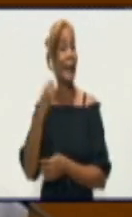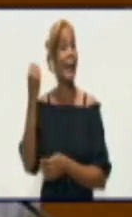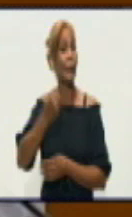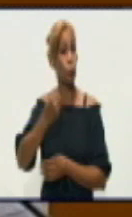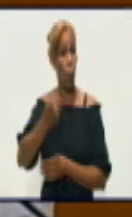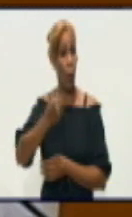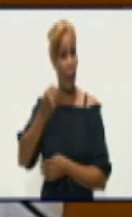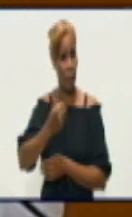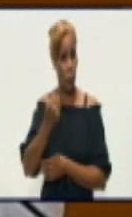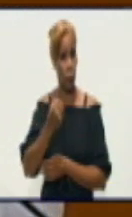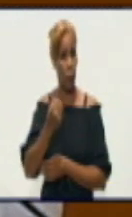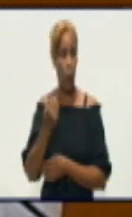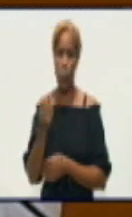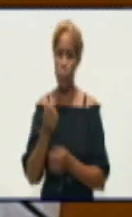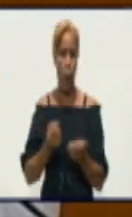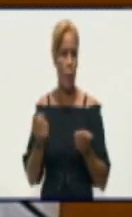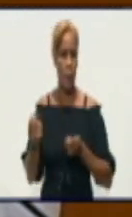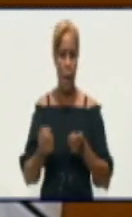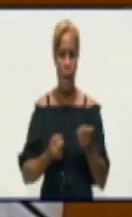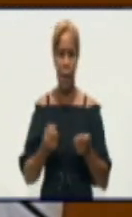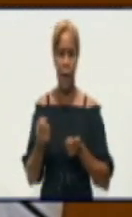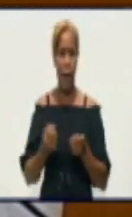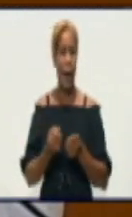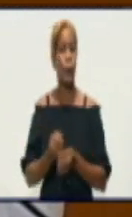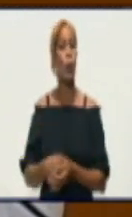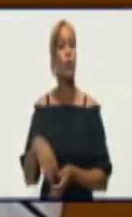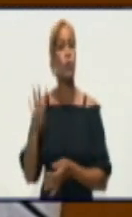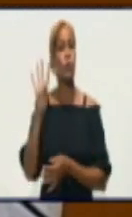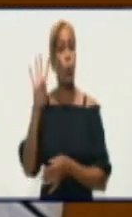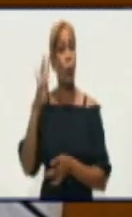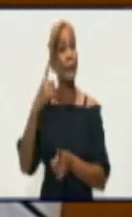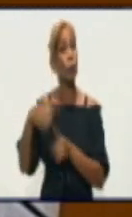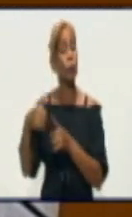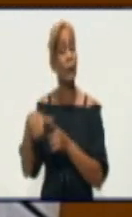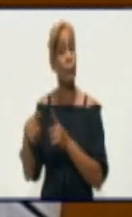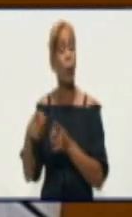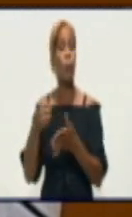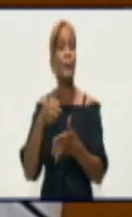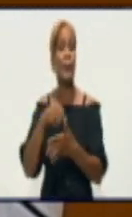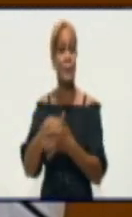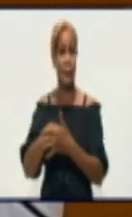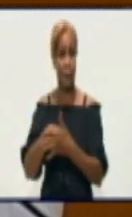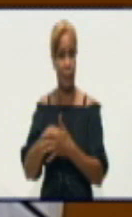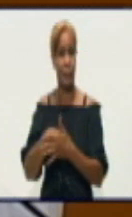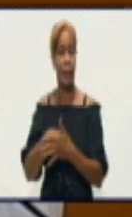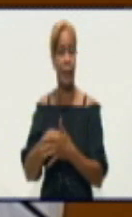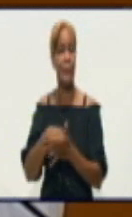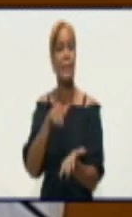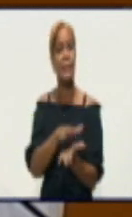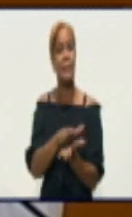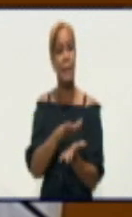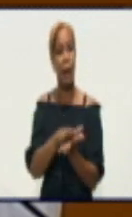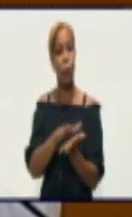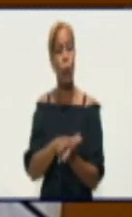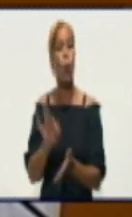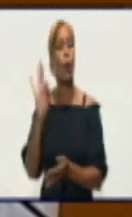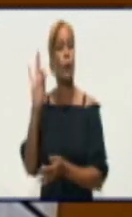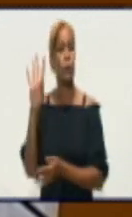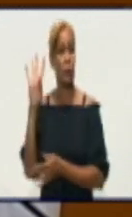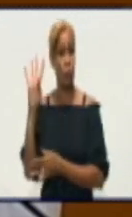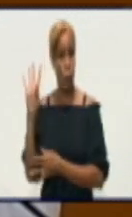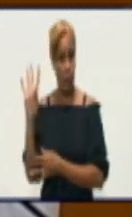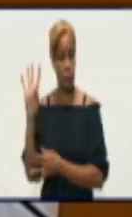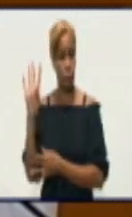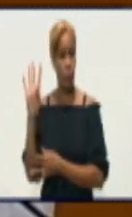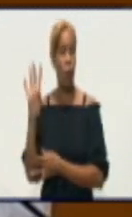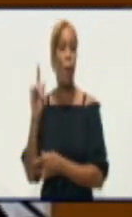Solo en estos cuatro tipos de accidentes se acumuló el 84% de los